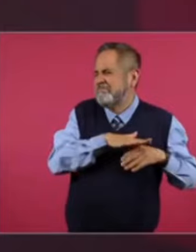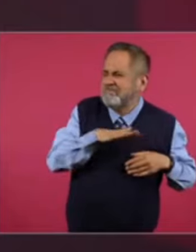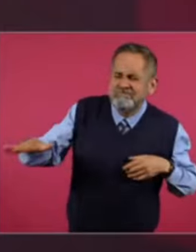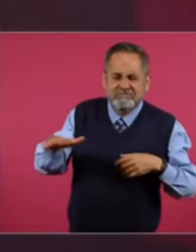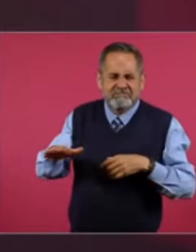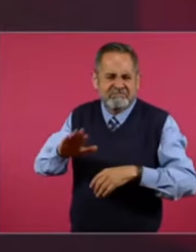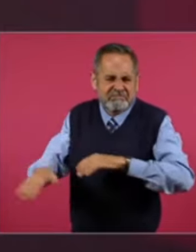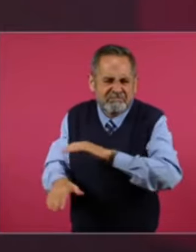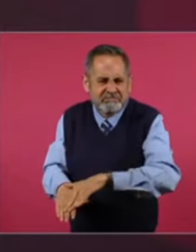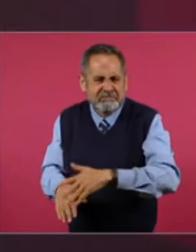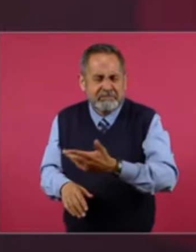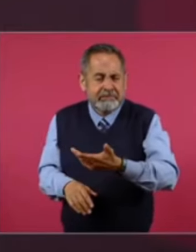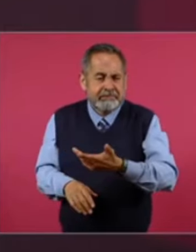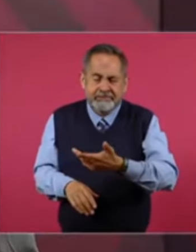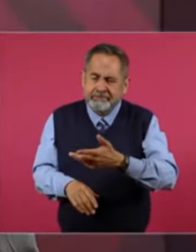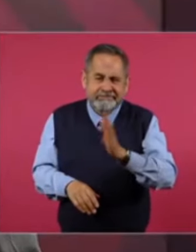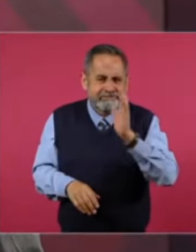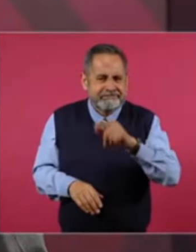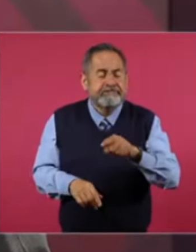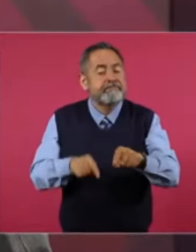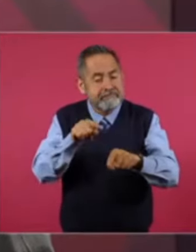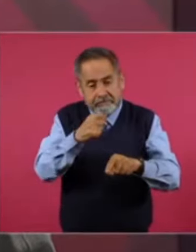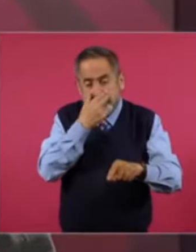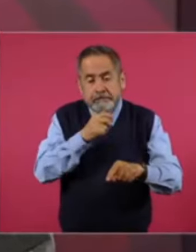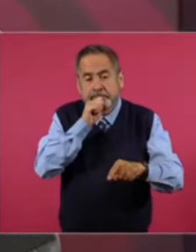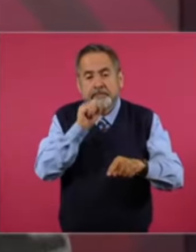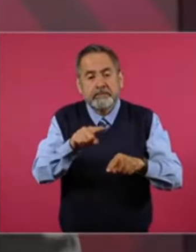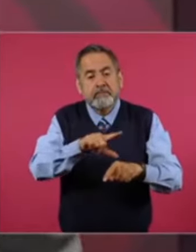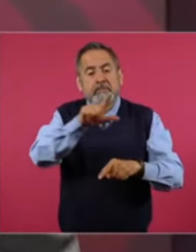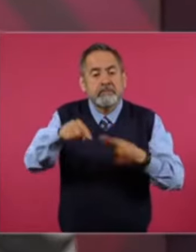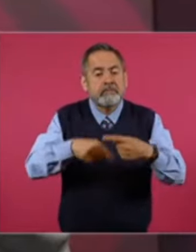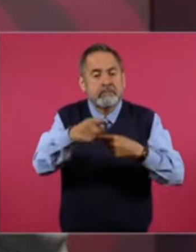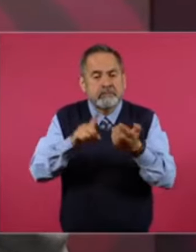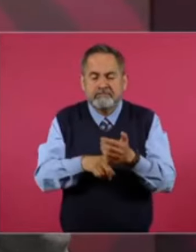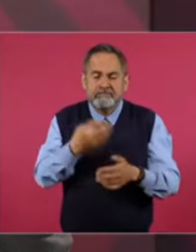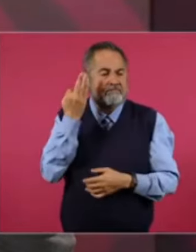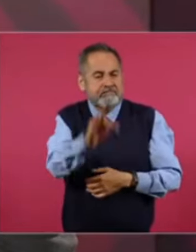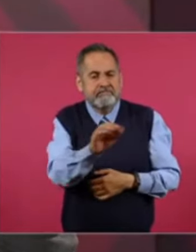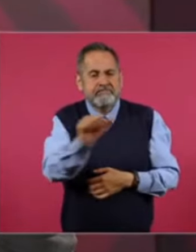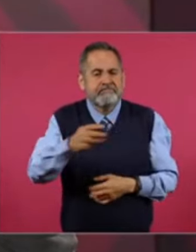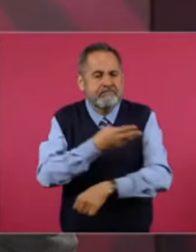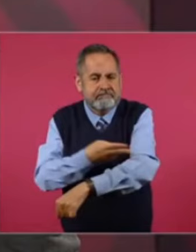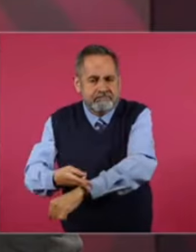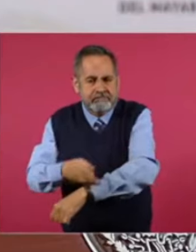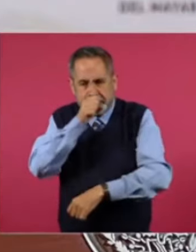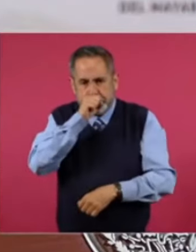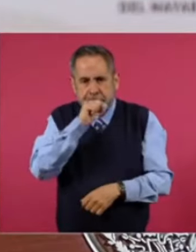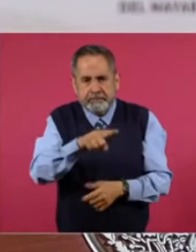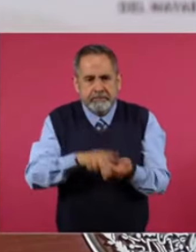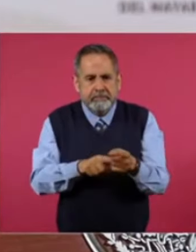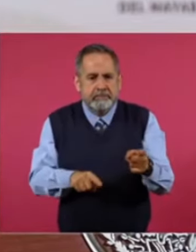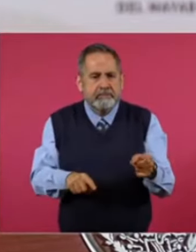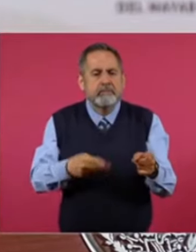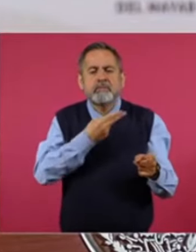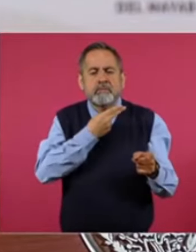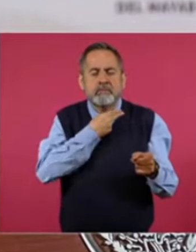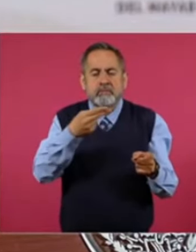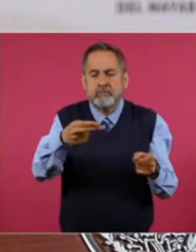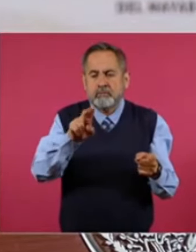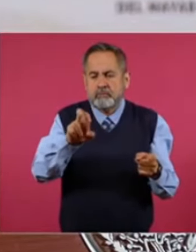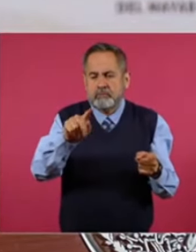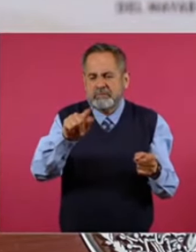estuvo. estuvo. Este hombre. Que luego. Traicionó a Madero. Victoriano Huerta.